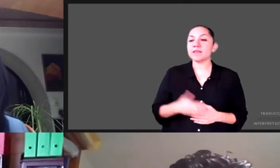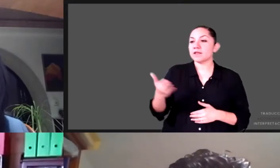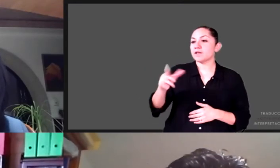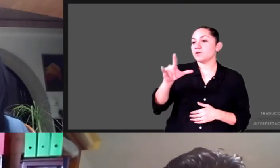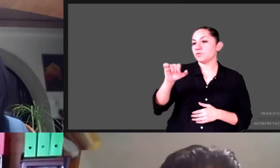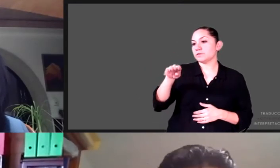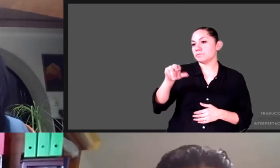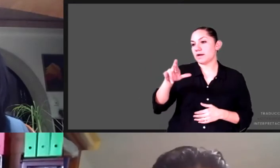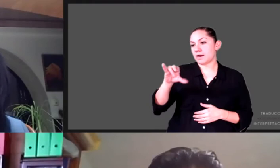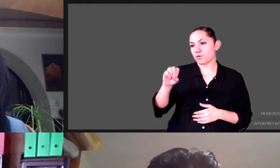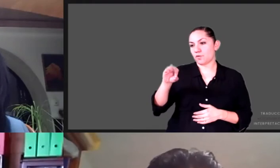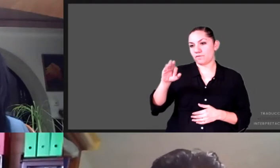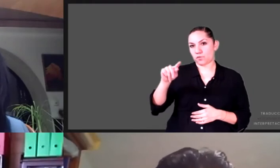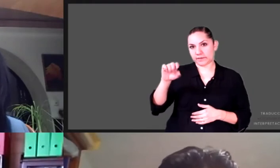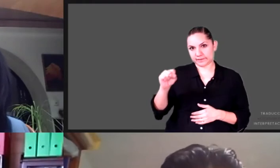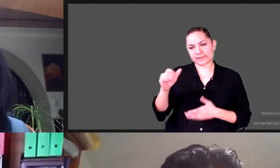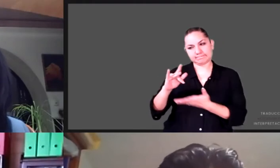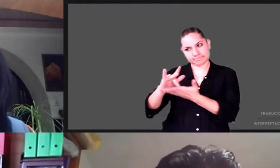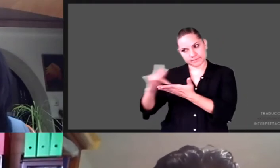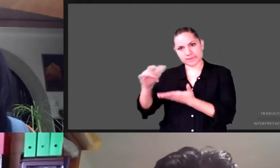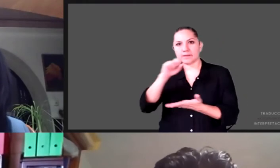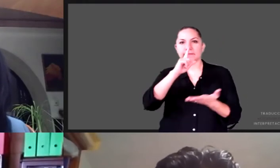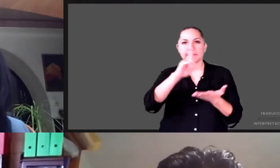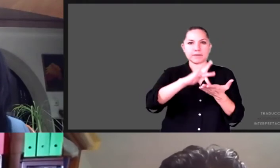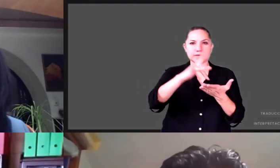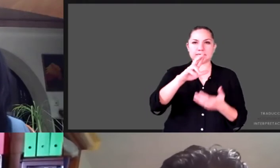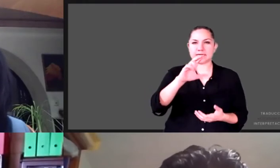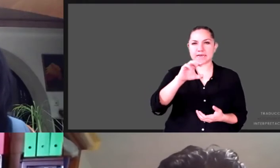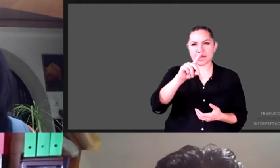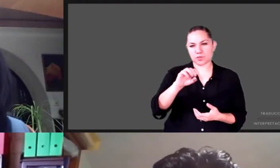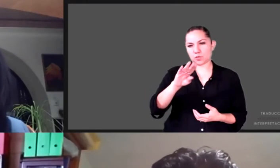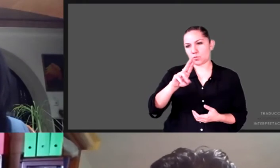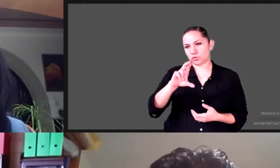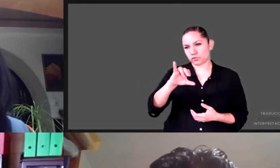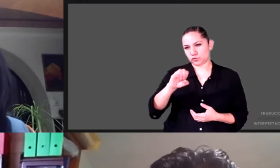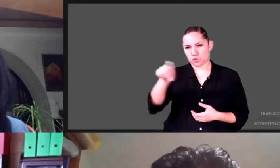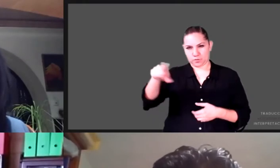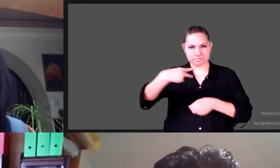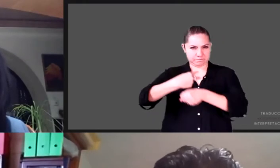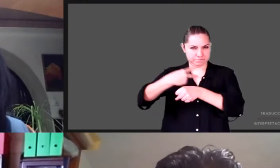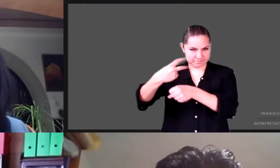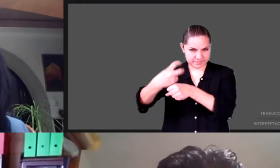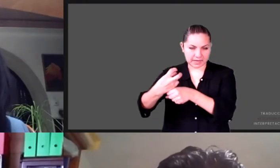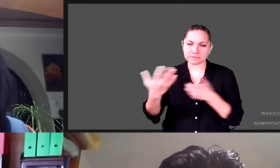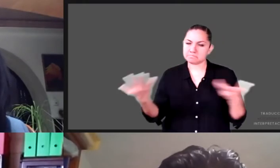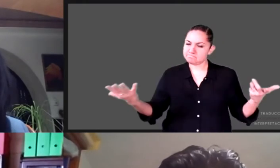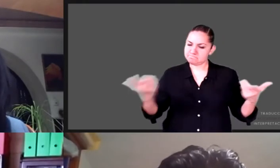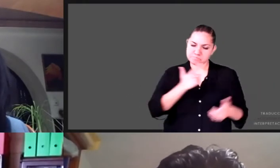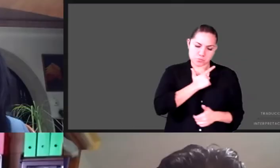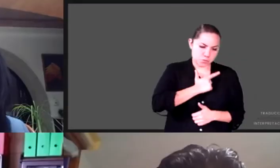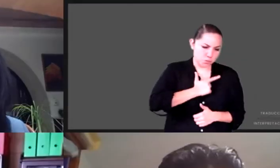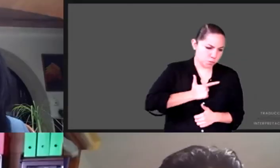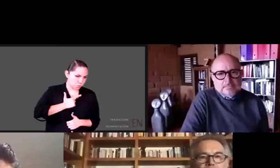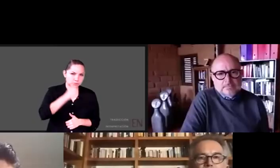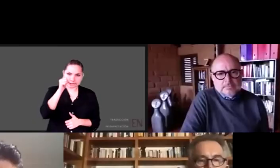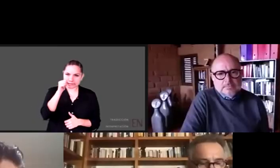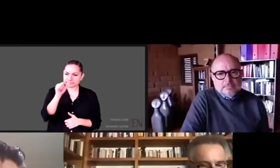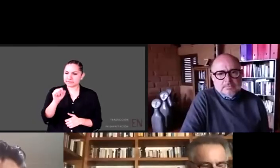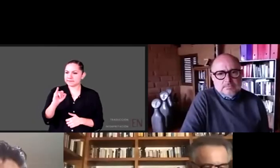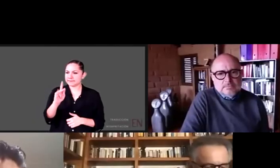Agradezco también a Ricardo Guzio la invitación, siempre con un gusto participar en todos los eventos de disciplina.